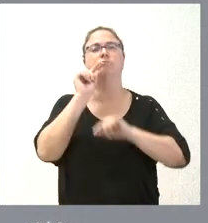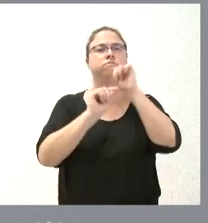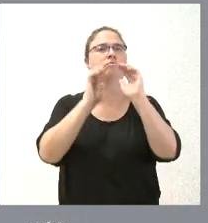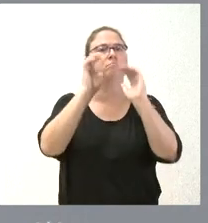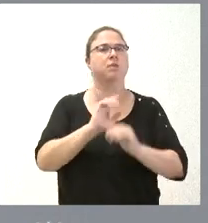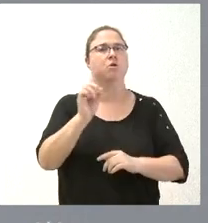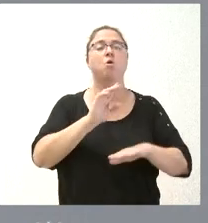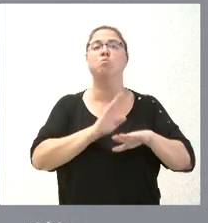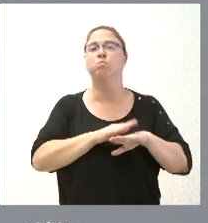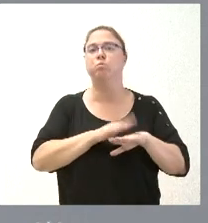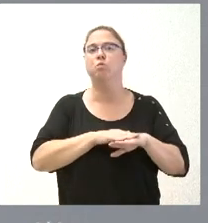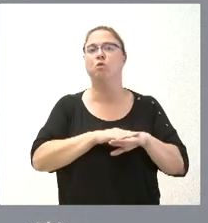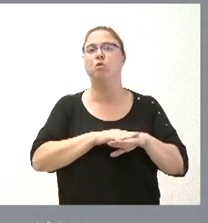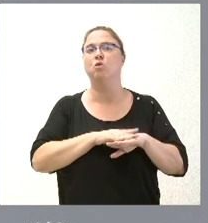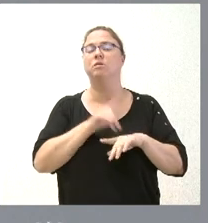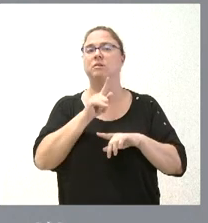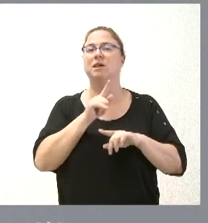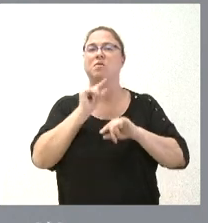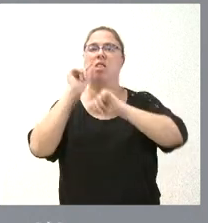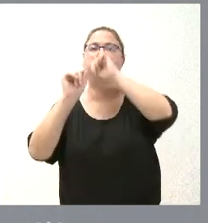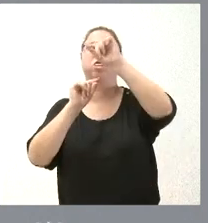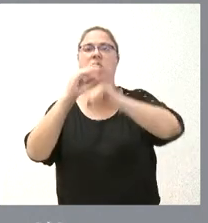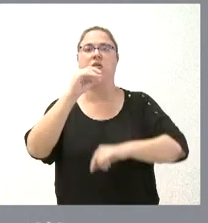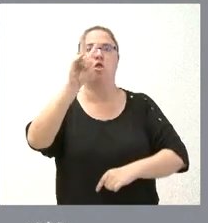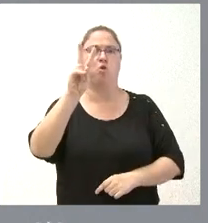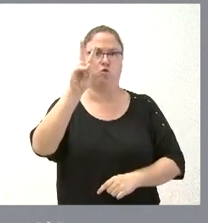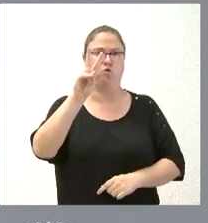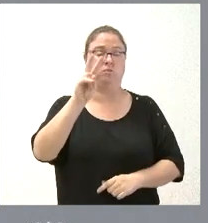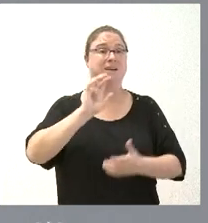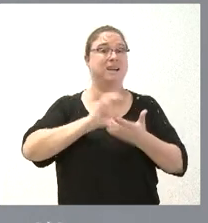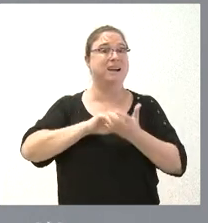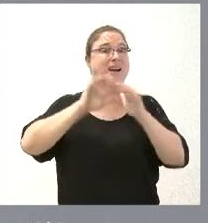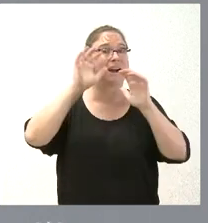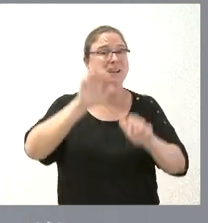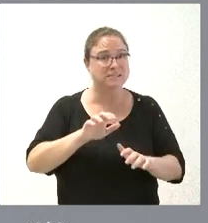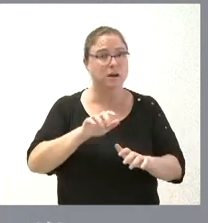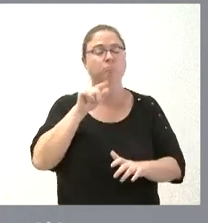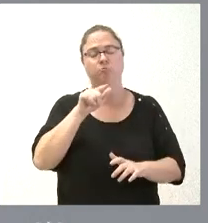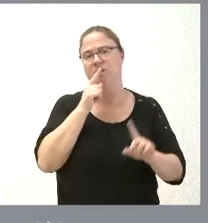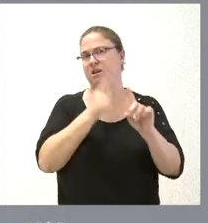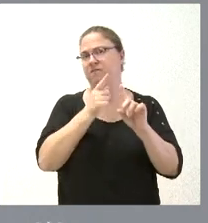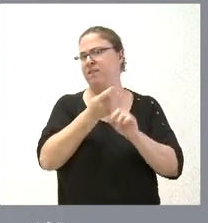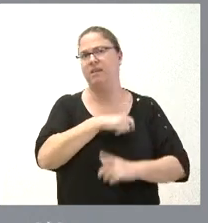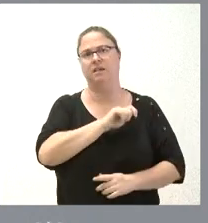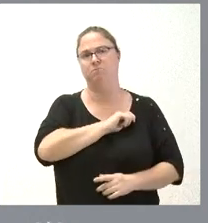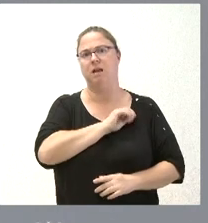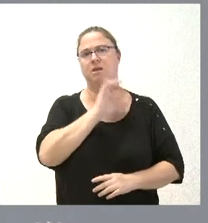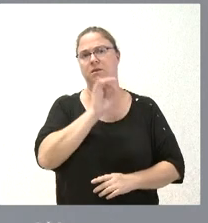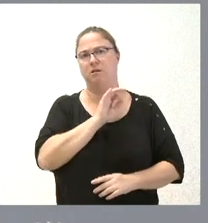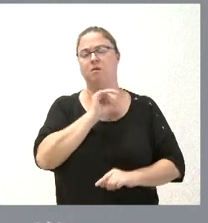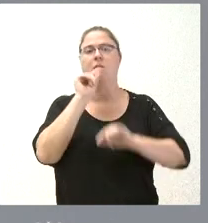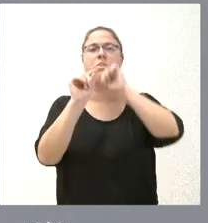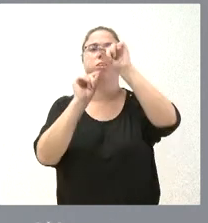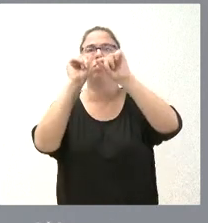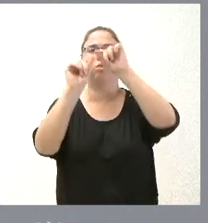sino también de sumideros de CO2 y sin lugar a dudas Castilla y León es también la referencia de España en sumideros de CO2